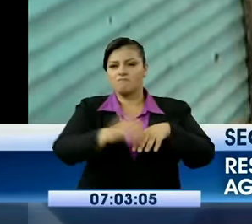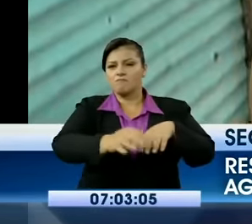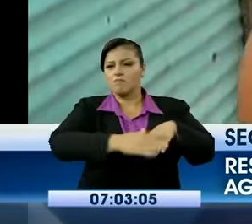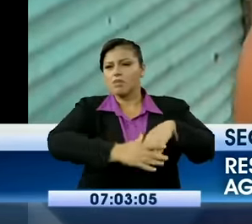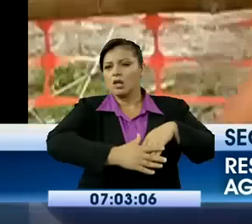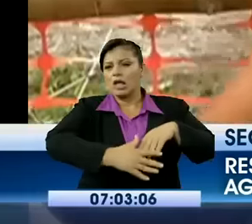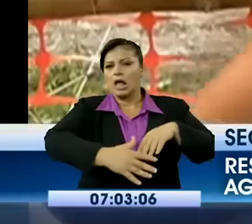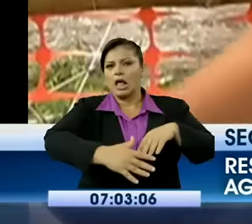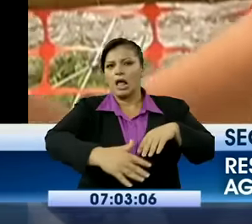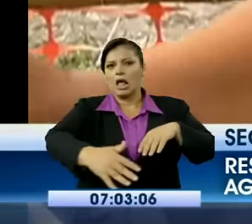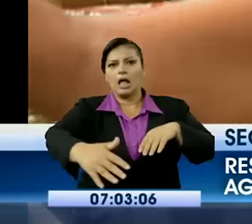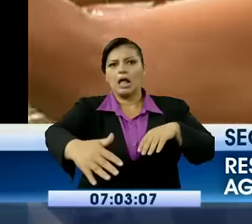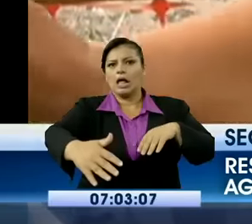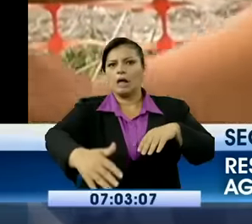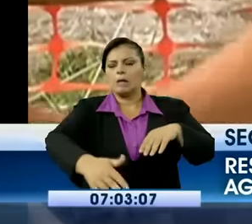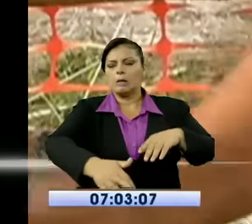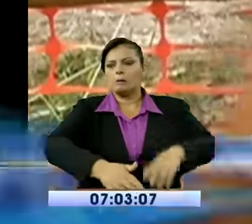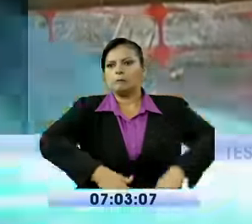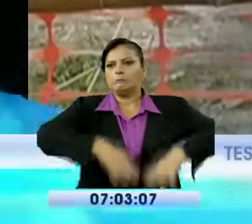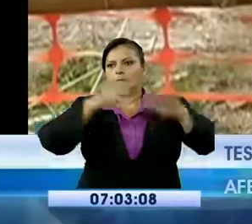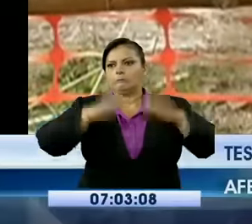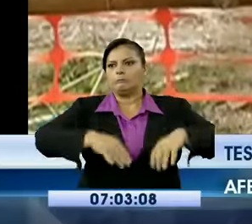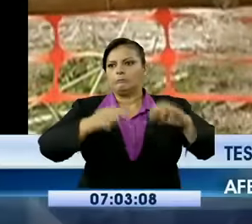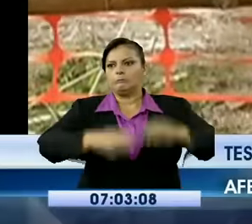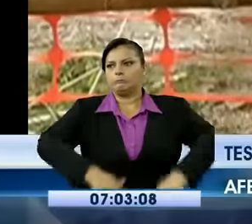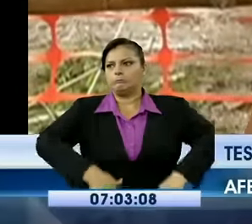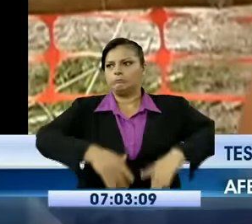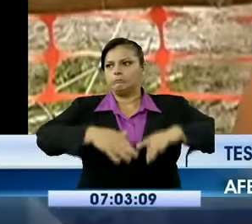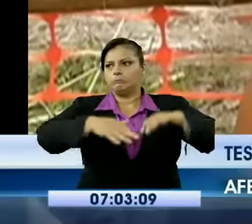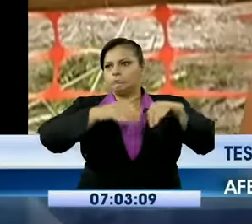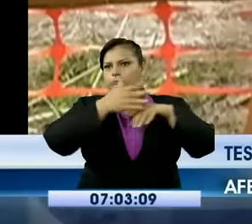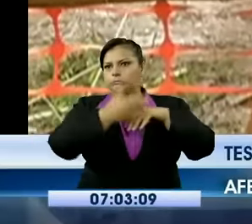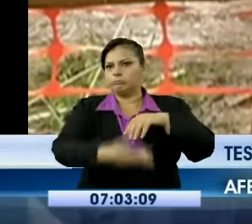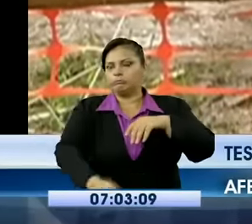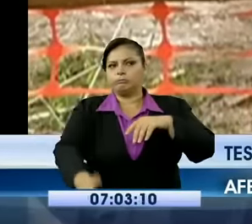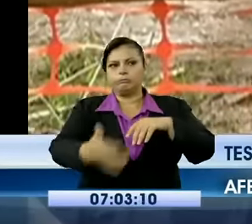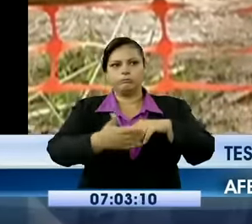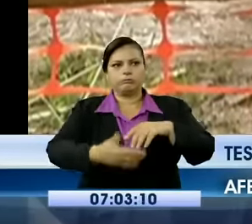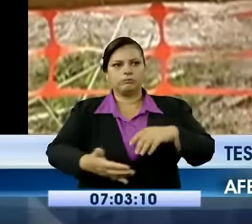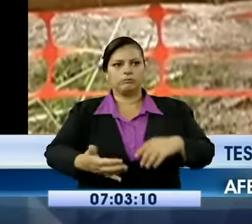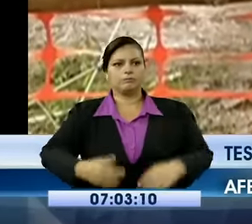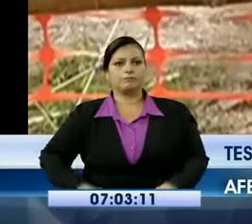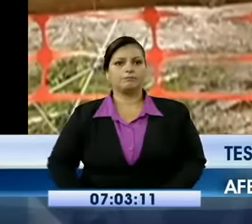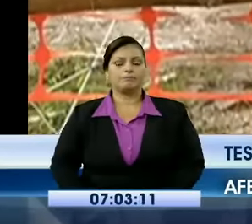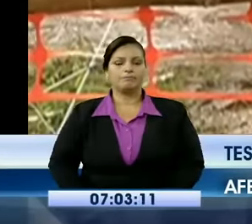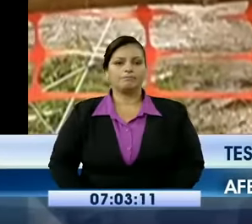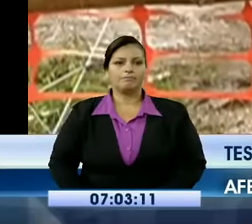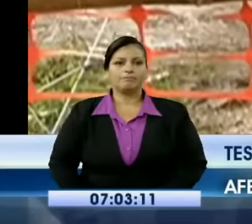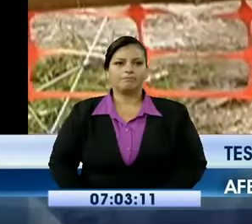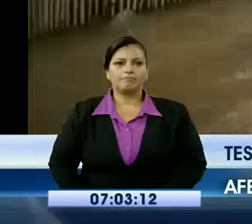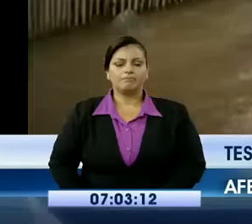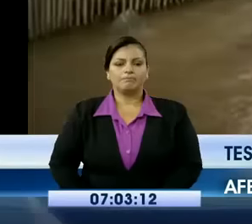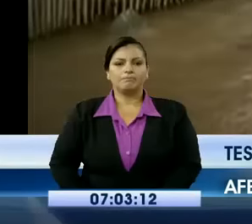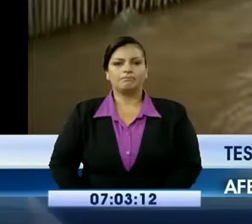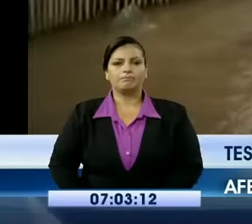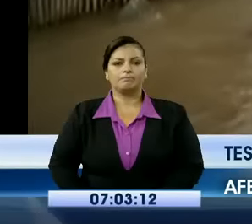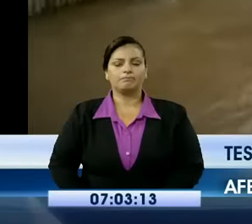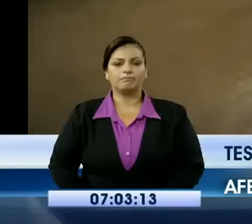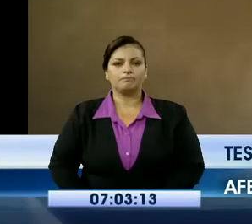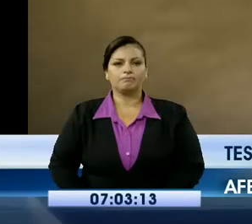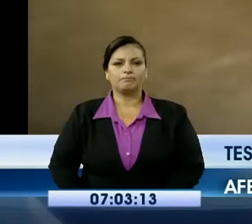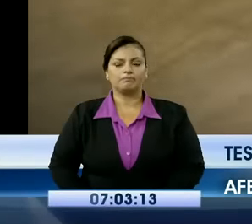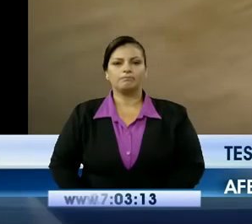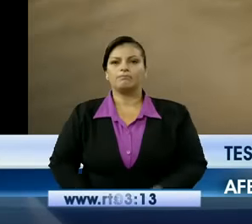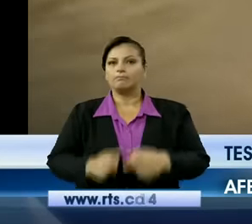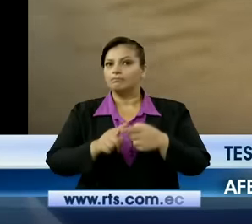todito el pueblo. Si van a hacer canal, porque tenían que hacer, porque aquí esto no va a pasar, no va a quedar mucho, es decir, mucho tiempo. Más allá en la